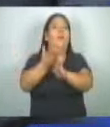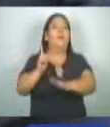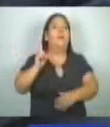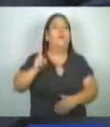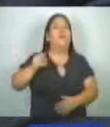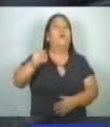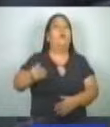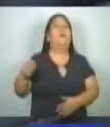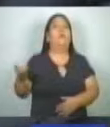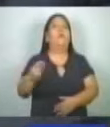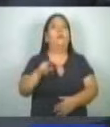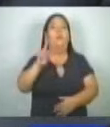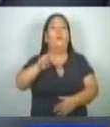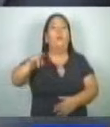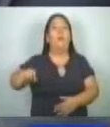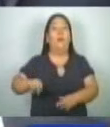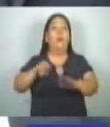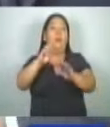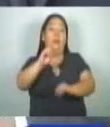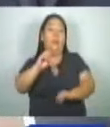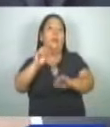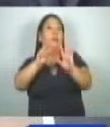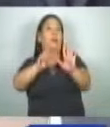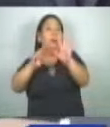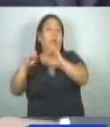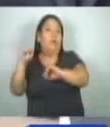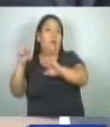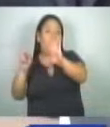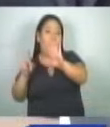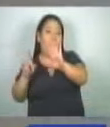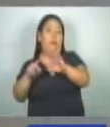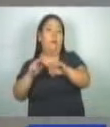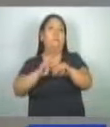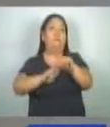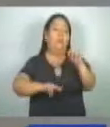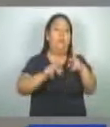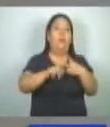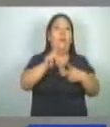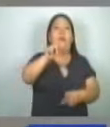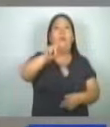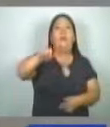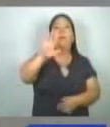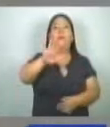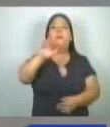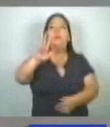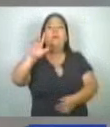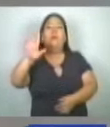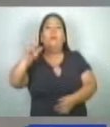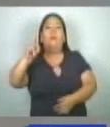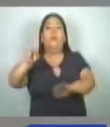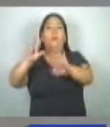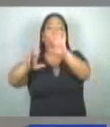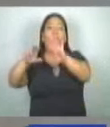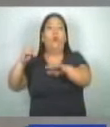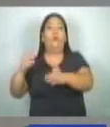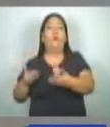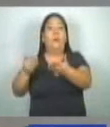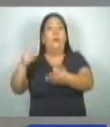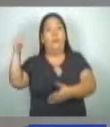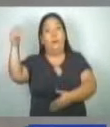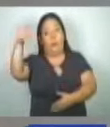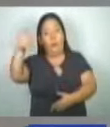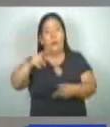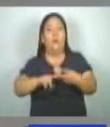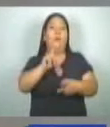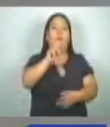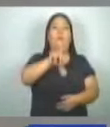destinarán 2.706 millones de dólares en dos áreas, 1.535.8 millones para educación y 1